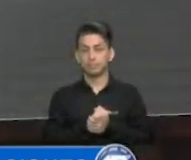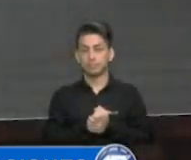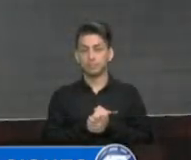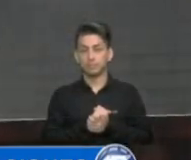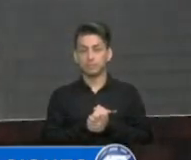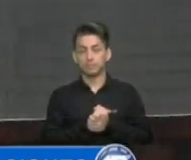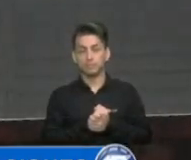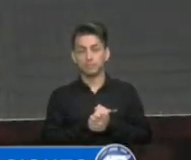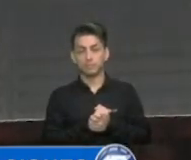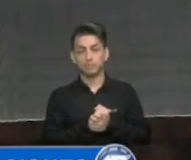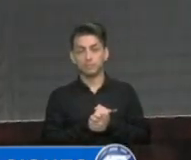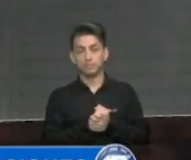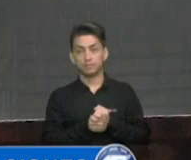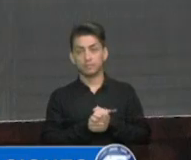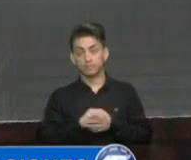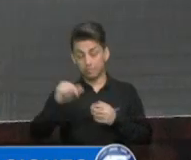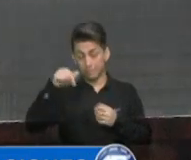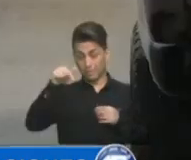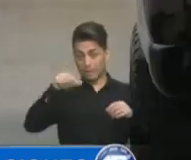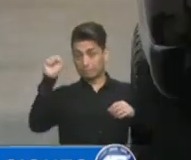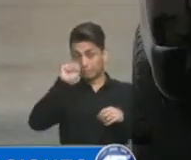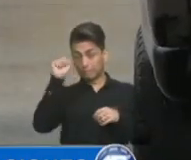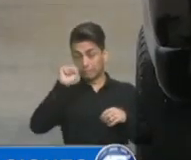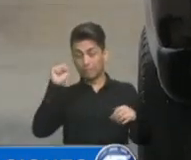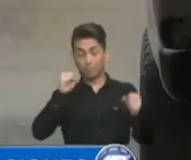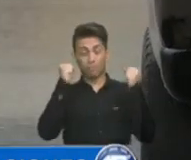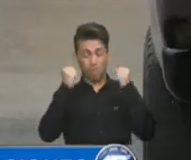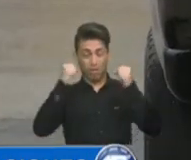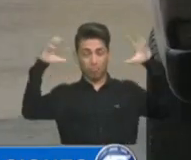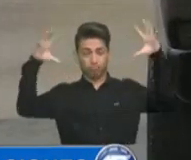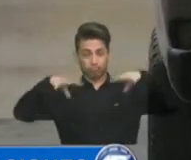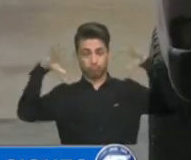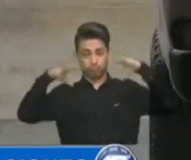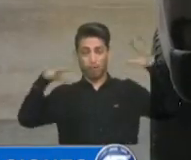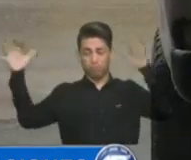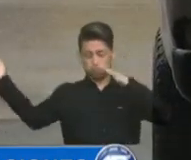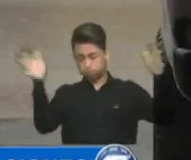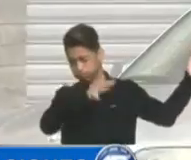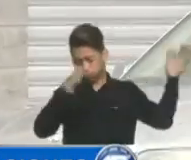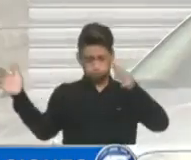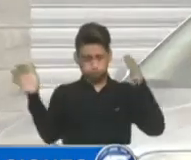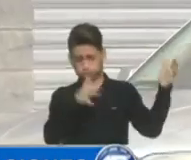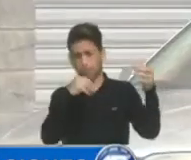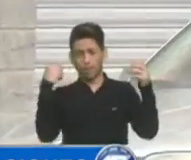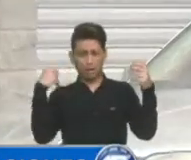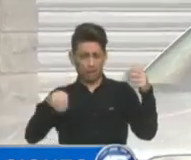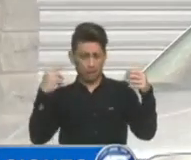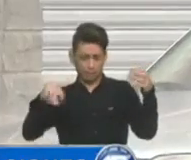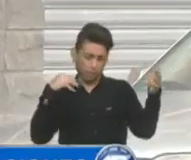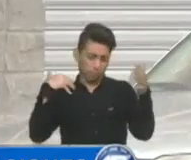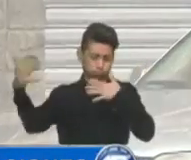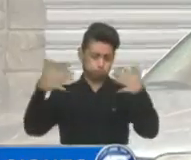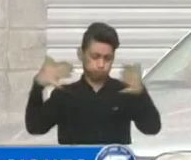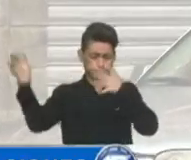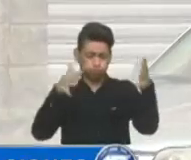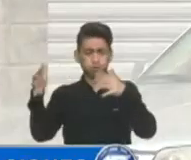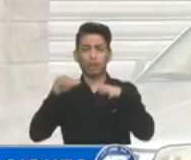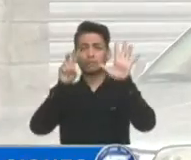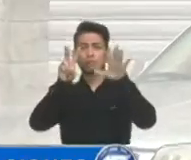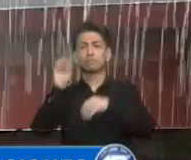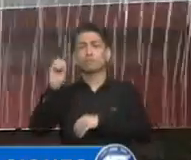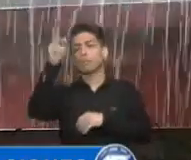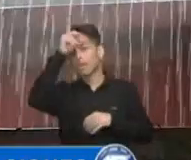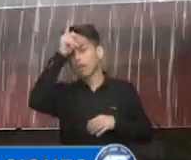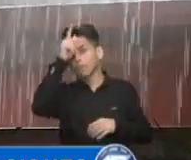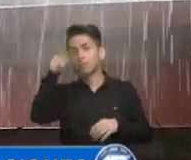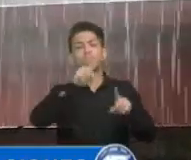Este sábado las partes lluvias y vientos huracanados que alcanzaron los 70 y 80 kilómetros por hora provocaron daños en diferentes zonas